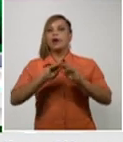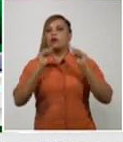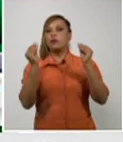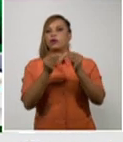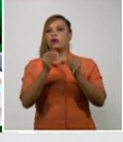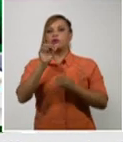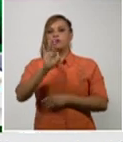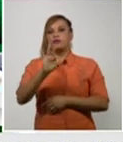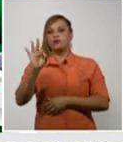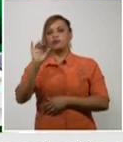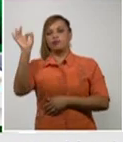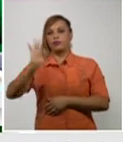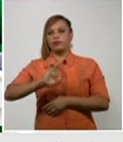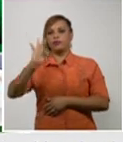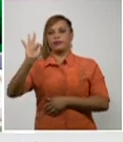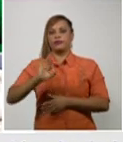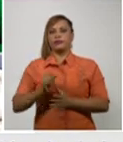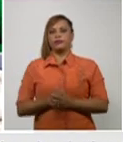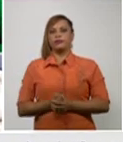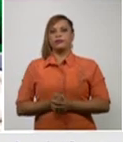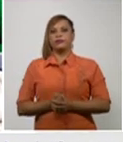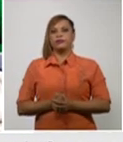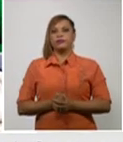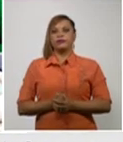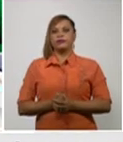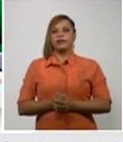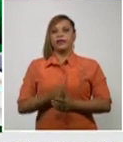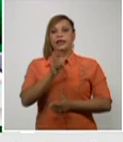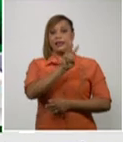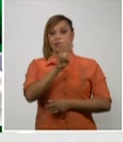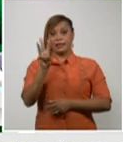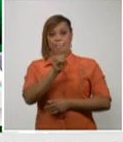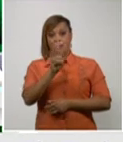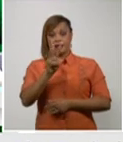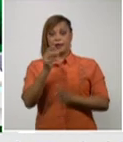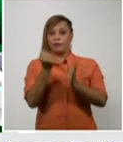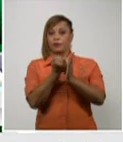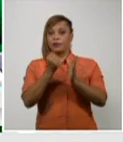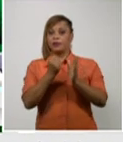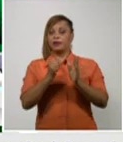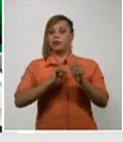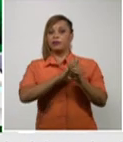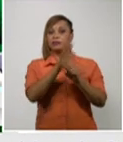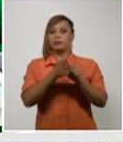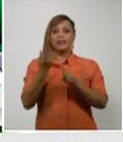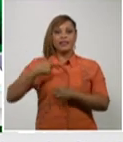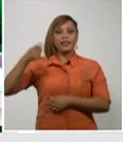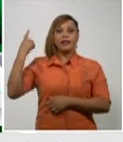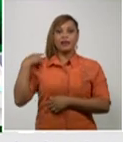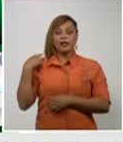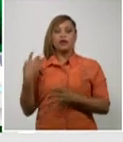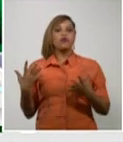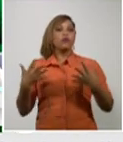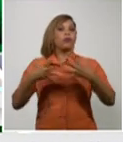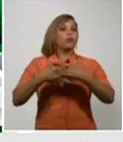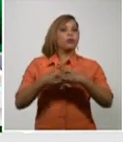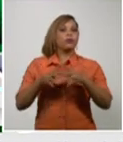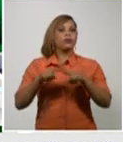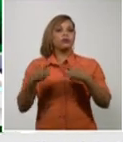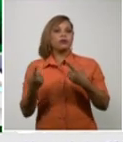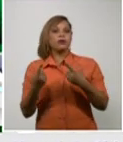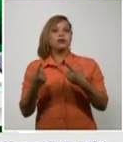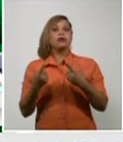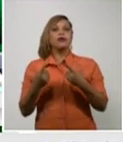% en 33 de los diagnosticados ayer que se corresponden además con los casos